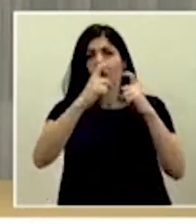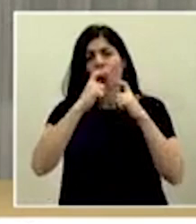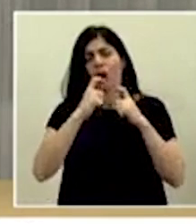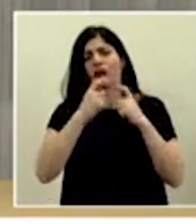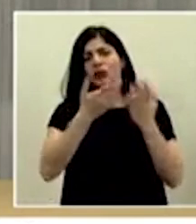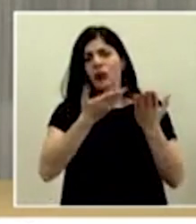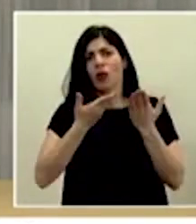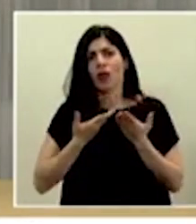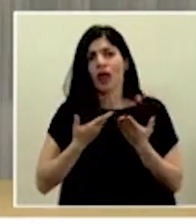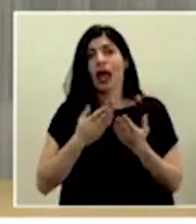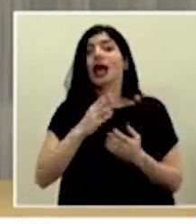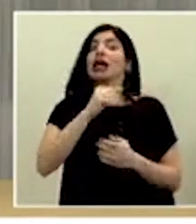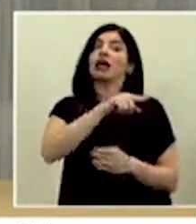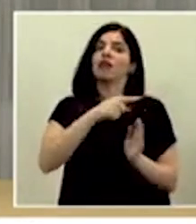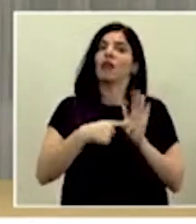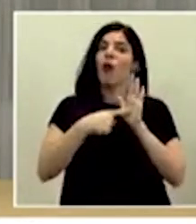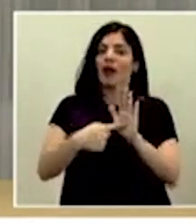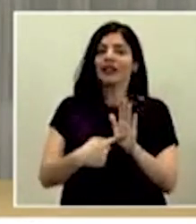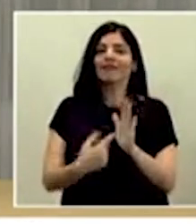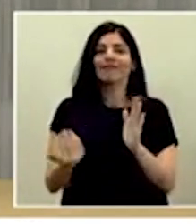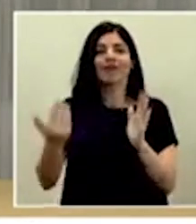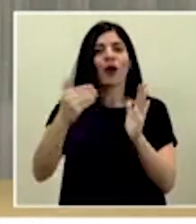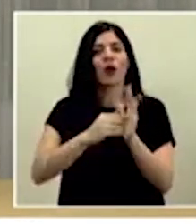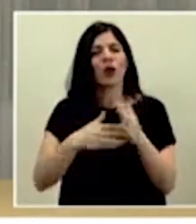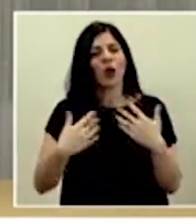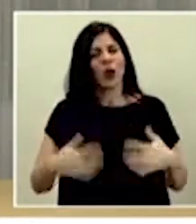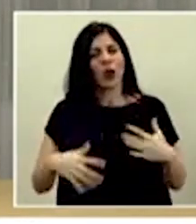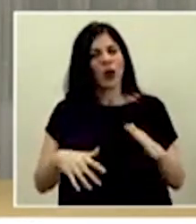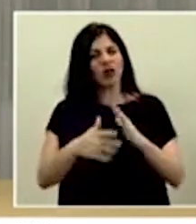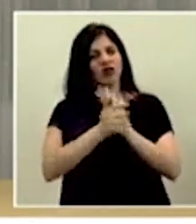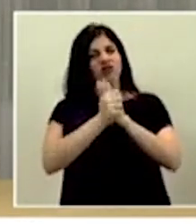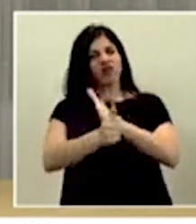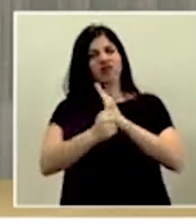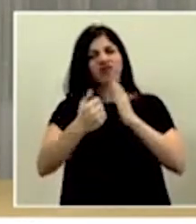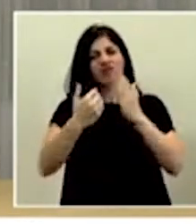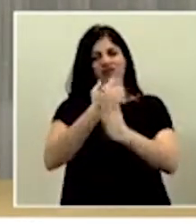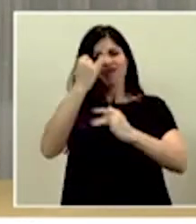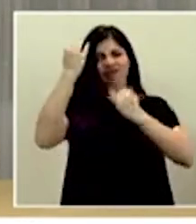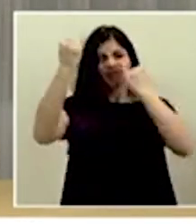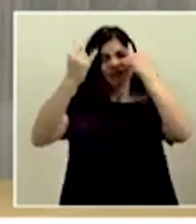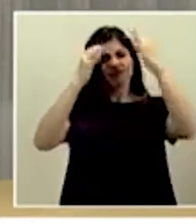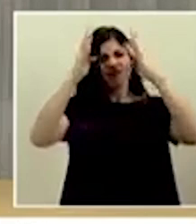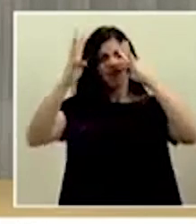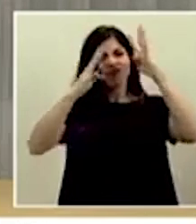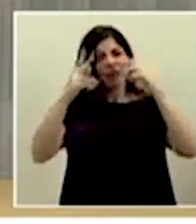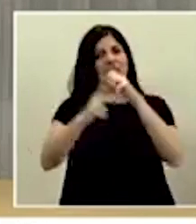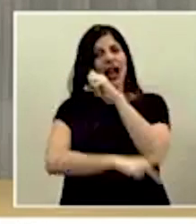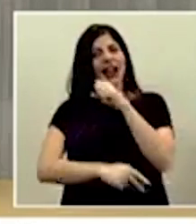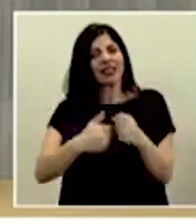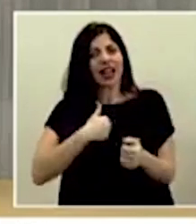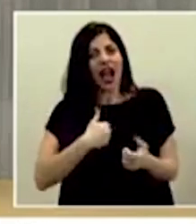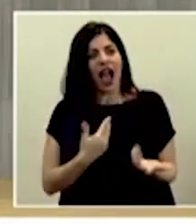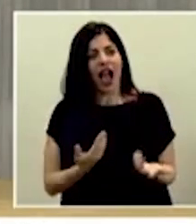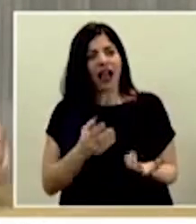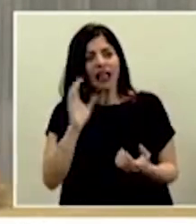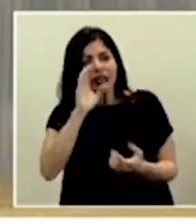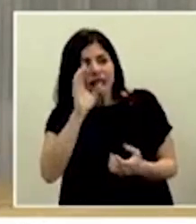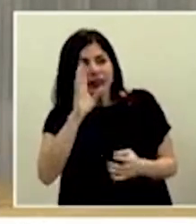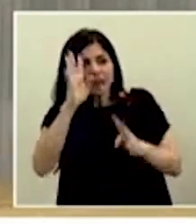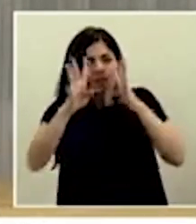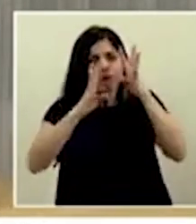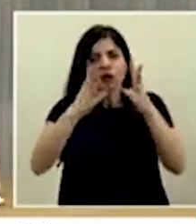que nos hacen y demuestra una vez más la capacidad innovadora de nuestro país en encontrarle